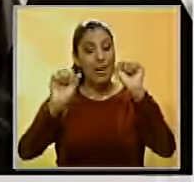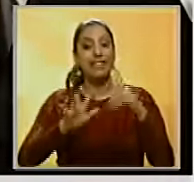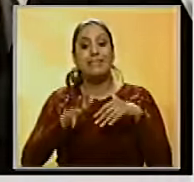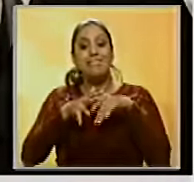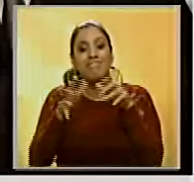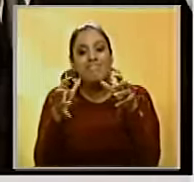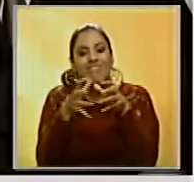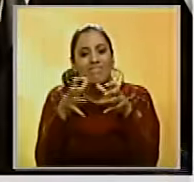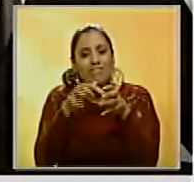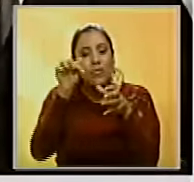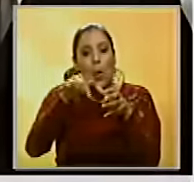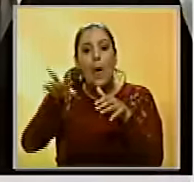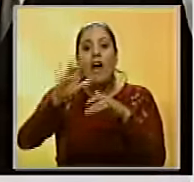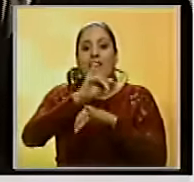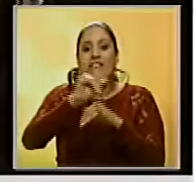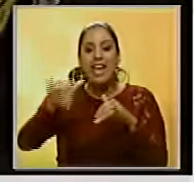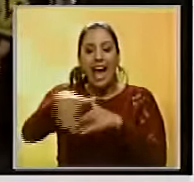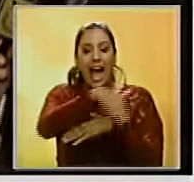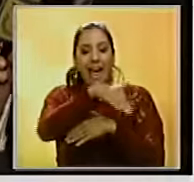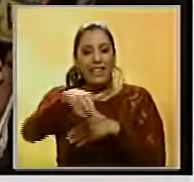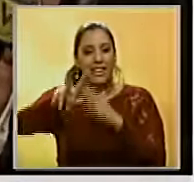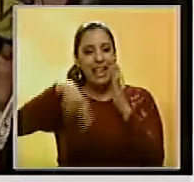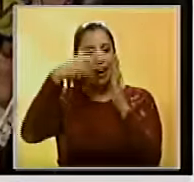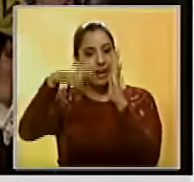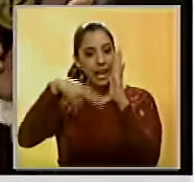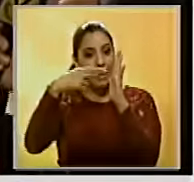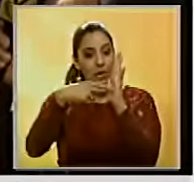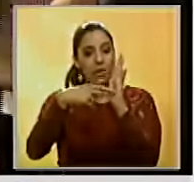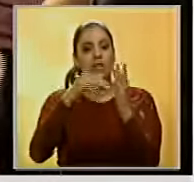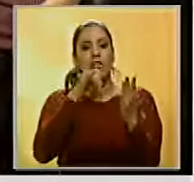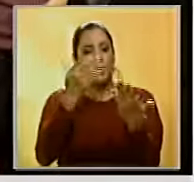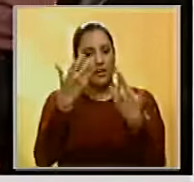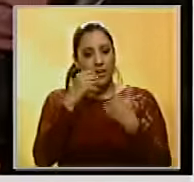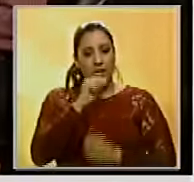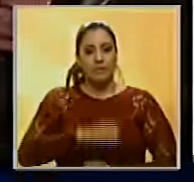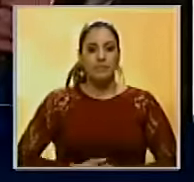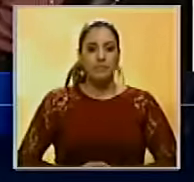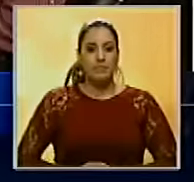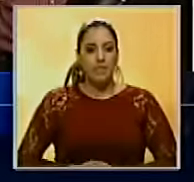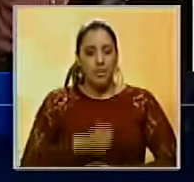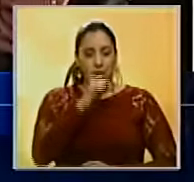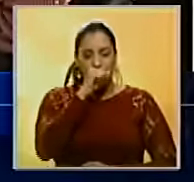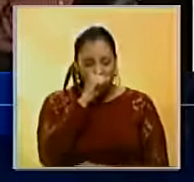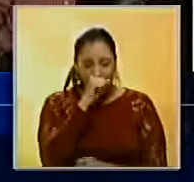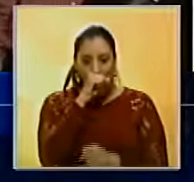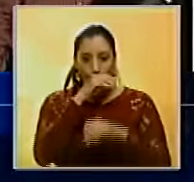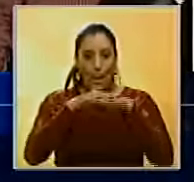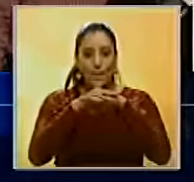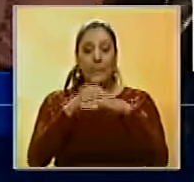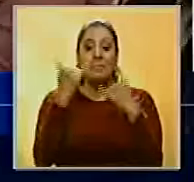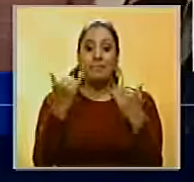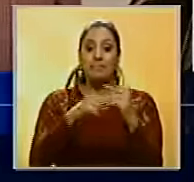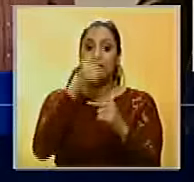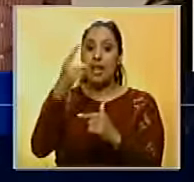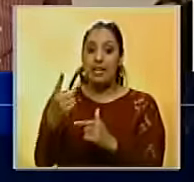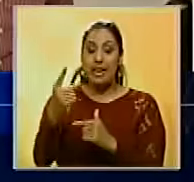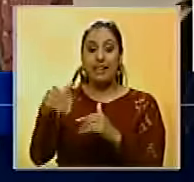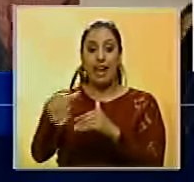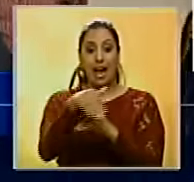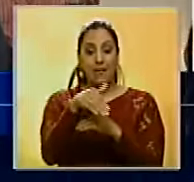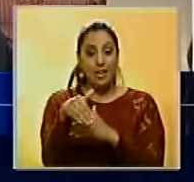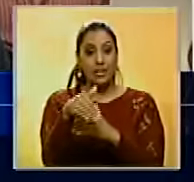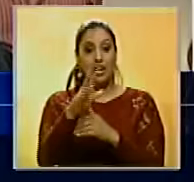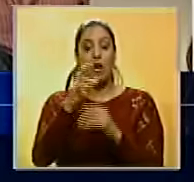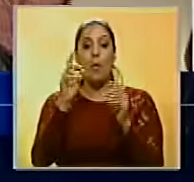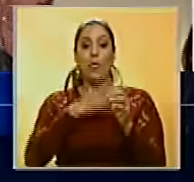concentración en la parte final de la avenida Casanova. Estar y considerar los detalles. Sí, bueno, mañana a partir de las 10 de la mañana, a final de la avenida Casanova,